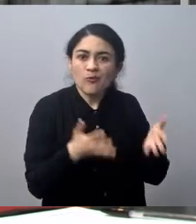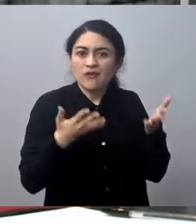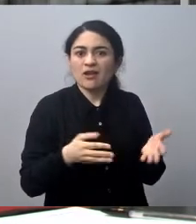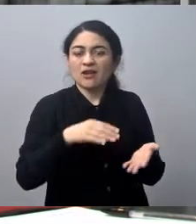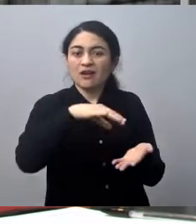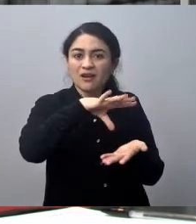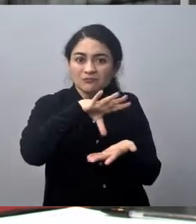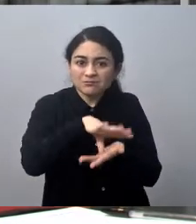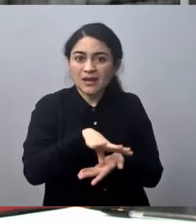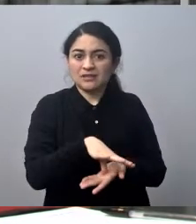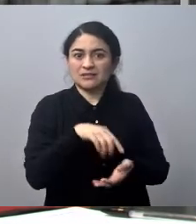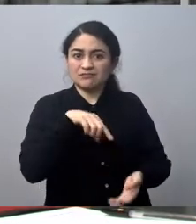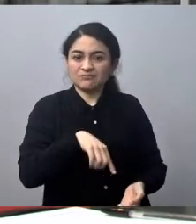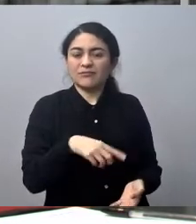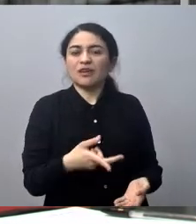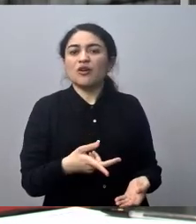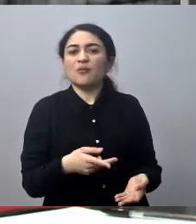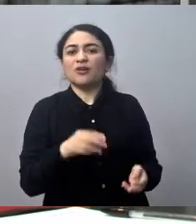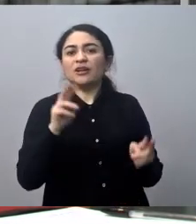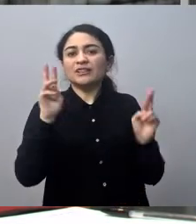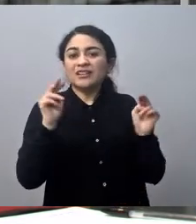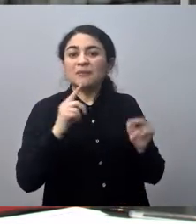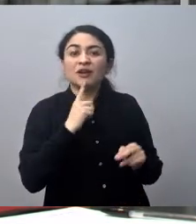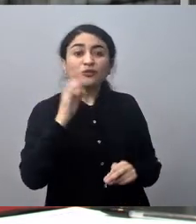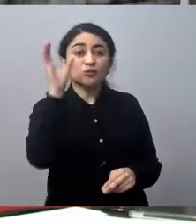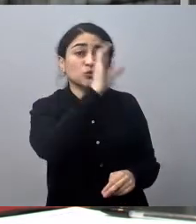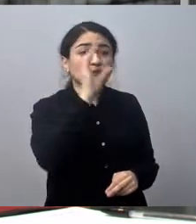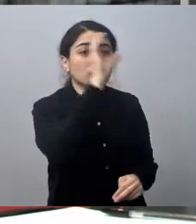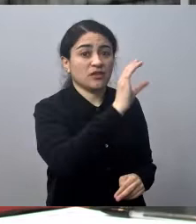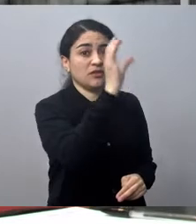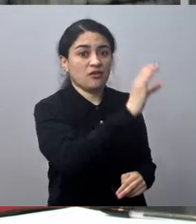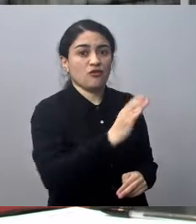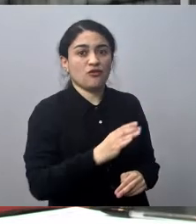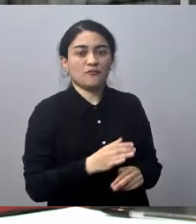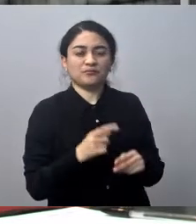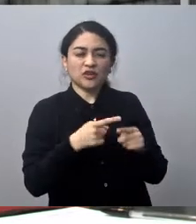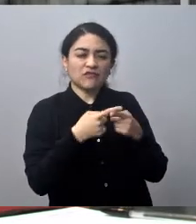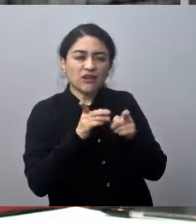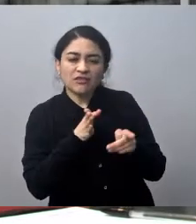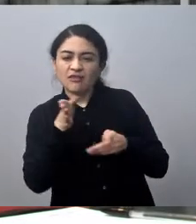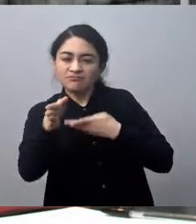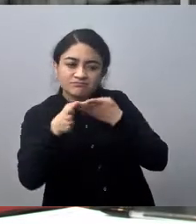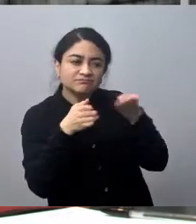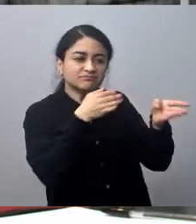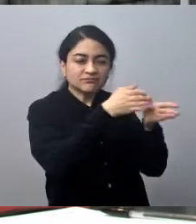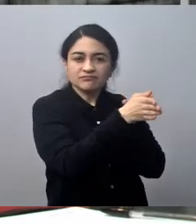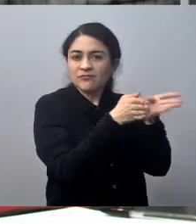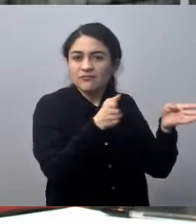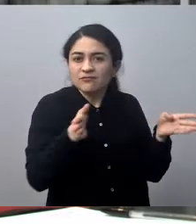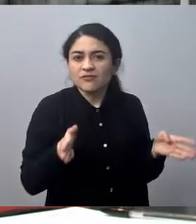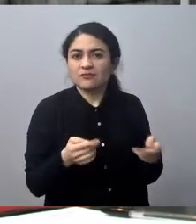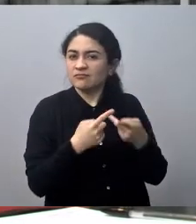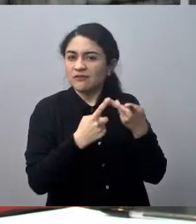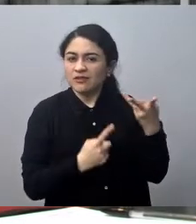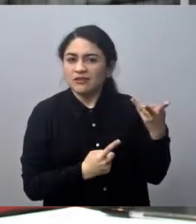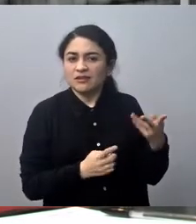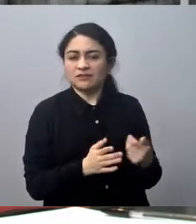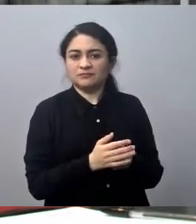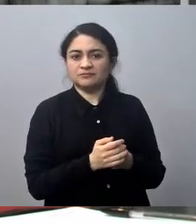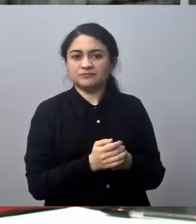en el ámbito turístico con esta línea, digamos, transversal, para que de todas maneras no solo